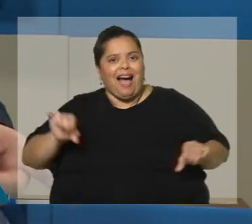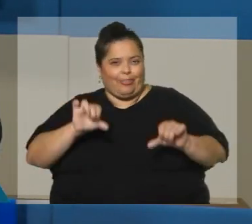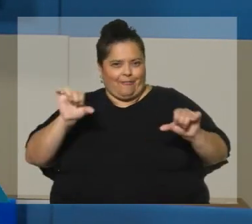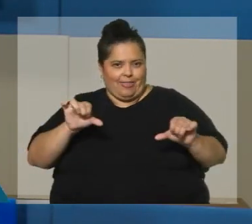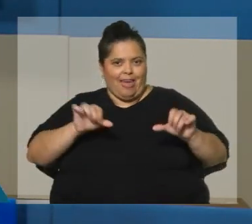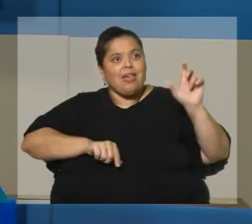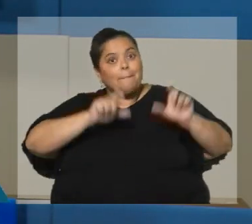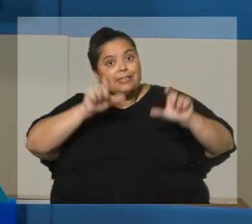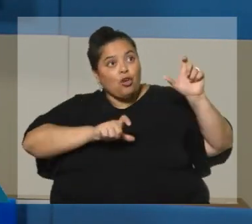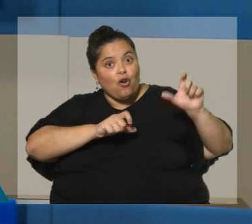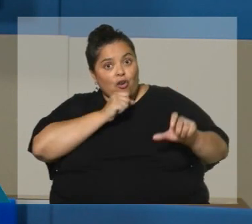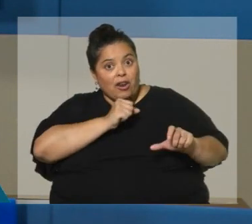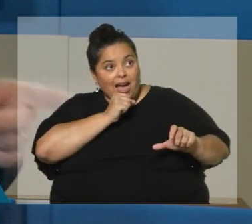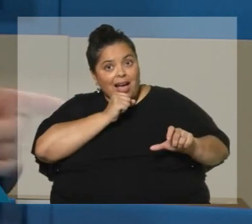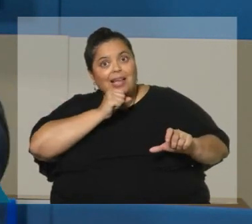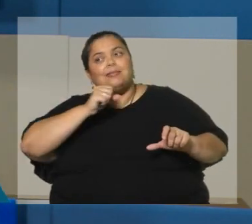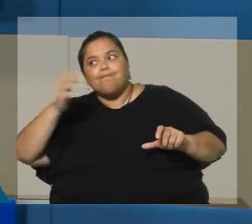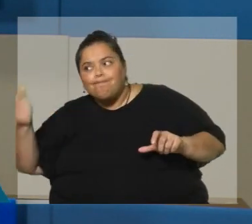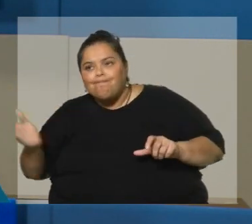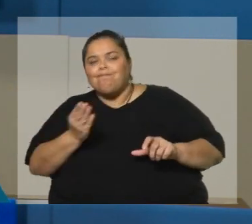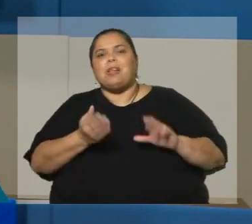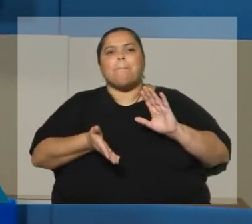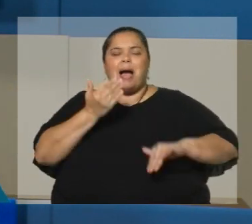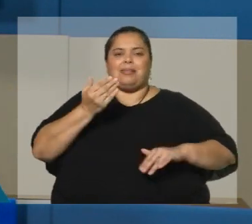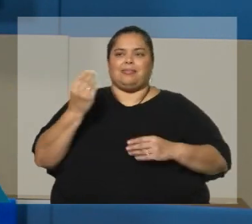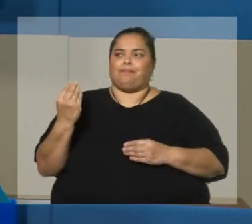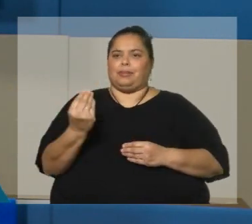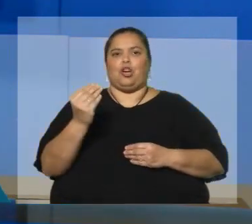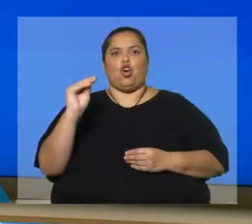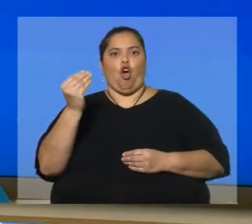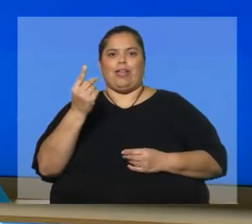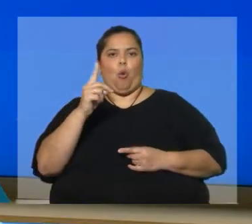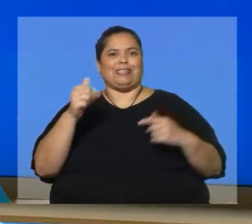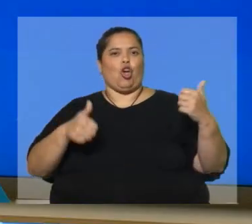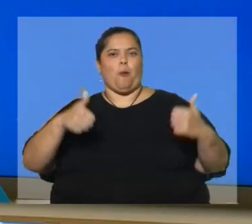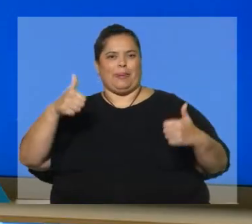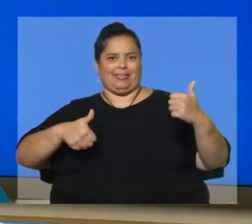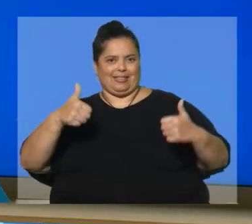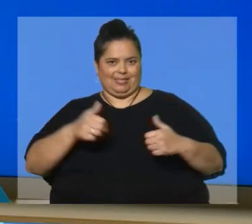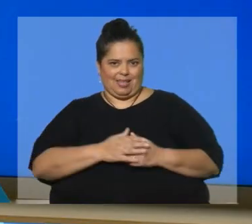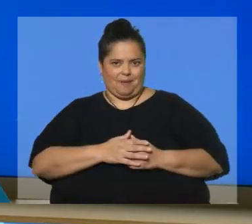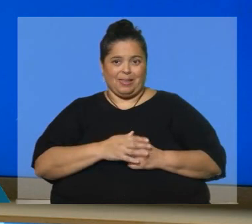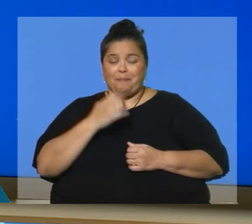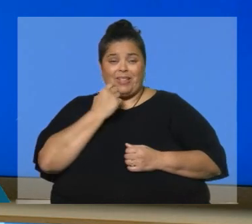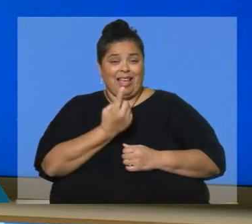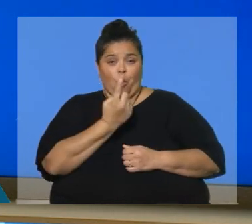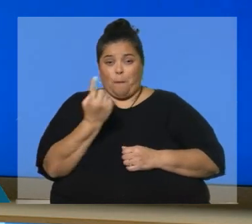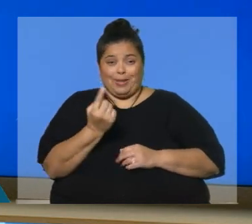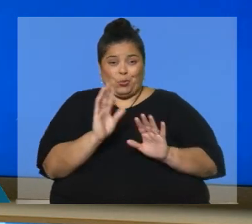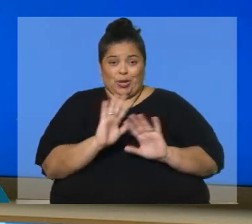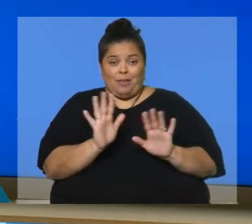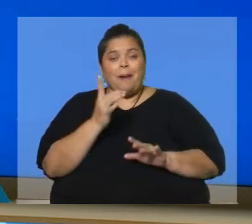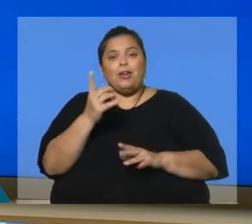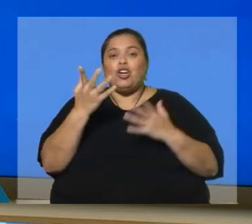beneficie el empleo joven. Porque además no compiten por los mismos puestos. Me queda un minuto nada más. Ya me avisaron que estamos pasados de la hora incluso. Pero le quiero